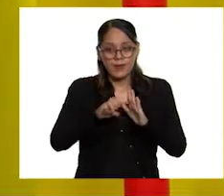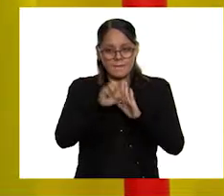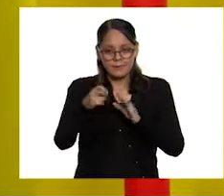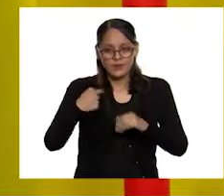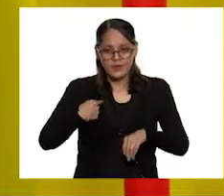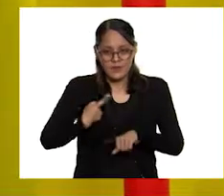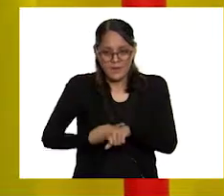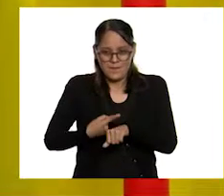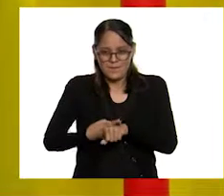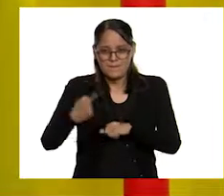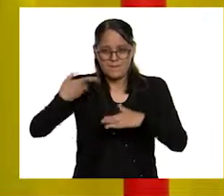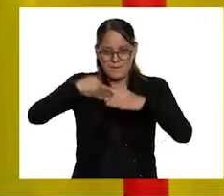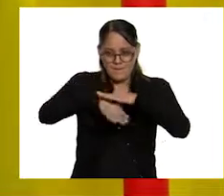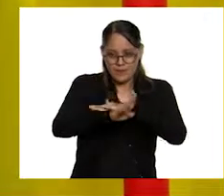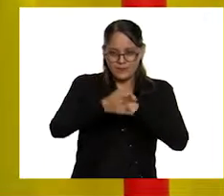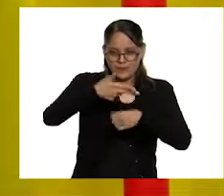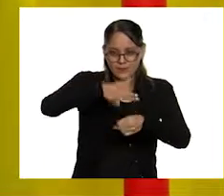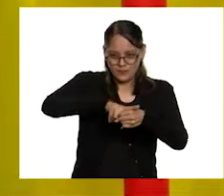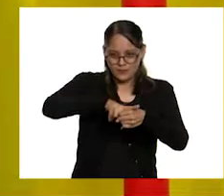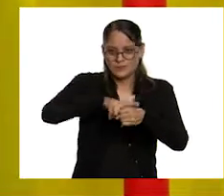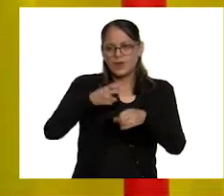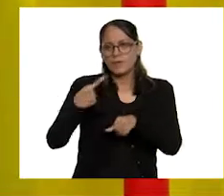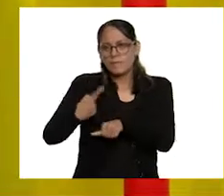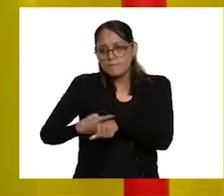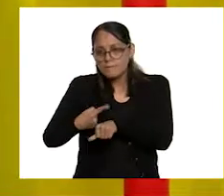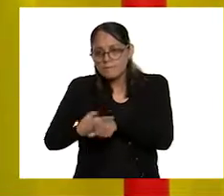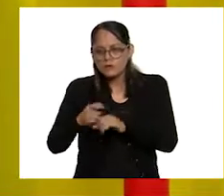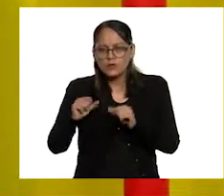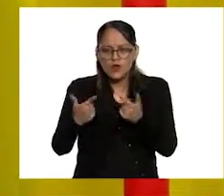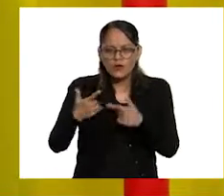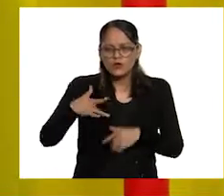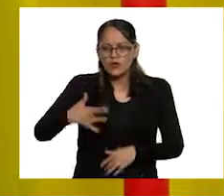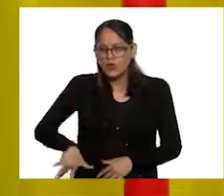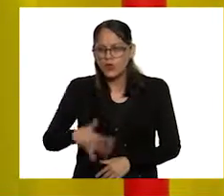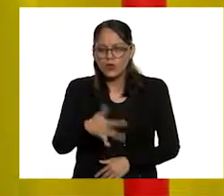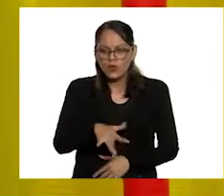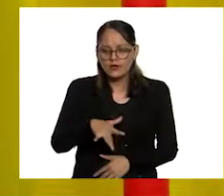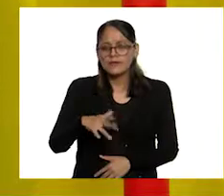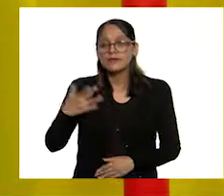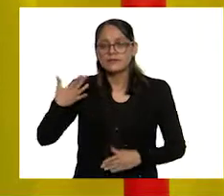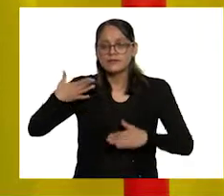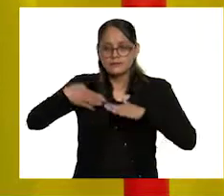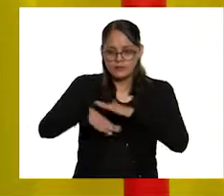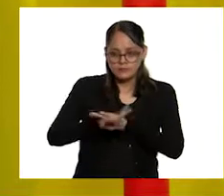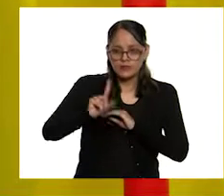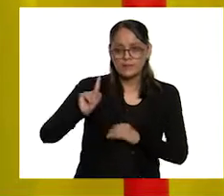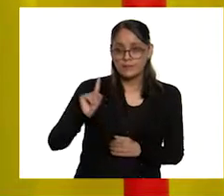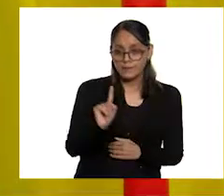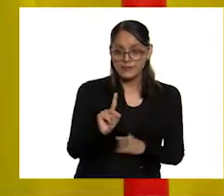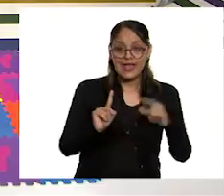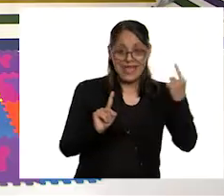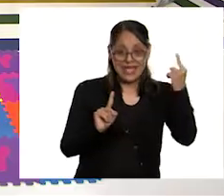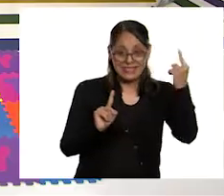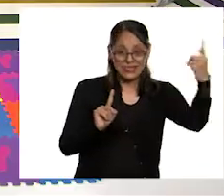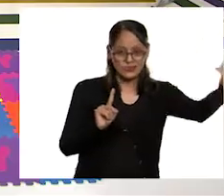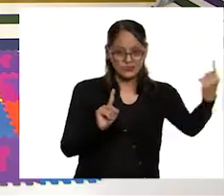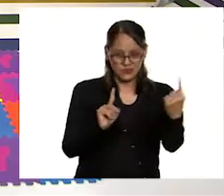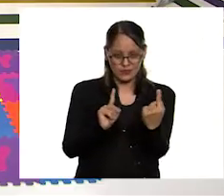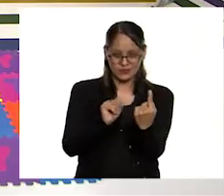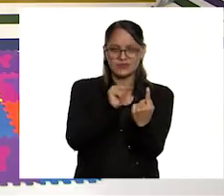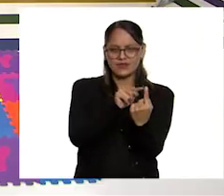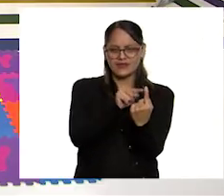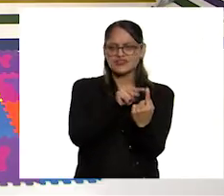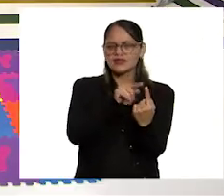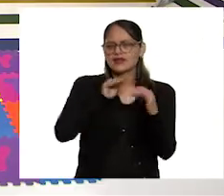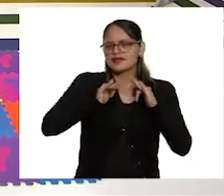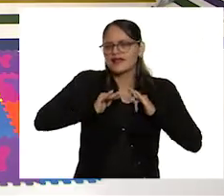cuando somos pacientes. Es decir, cuando vamos enfermos, tenemos algún dolor, nos acercamos. los primeros. Son personas muy tranquilas